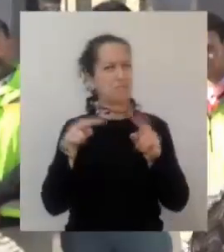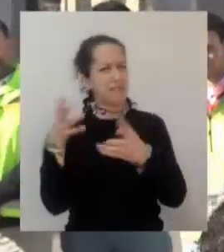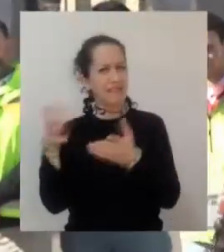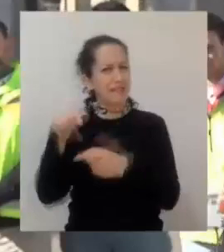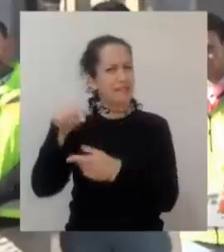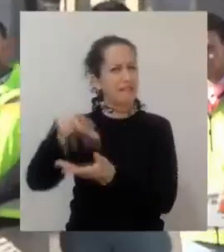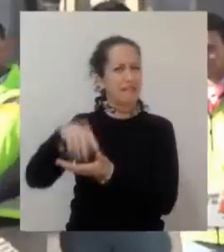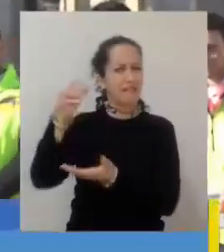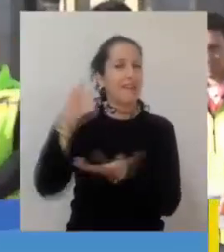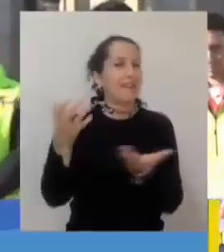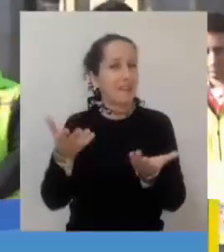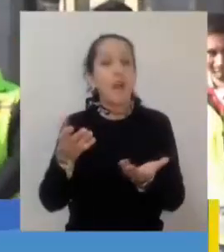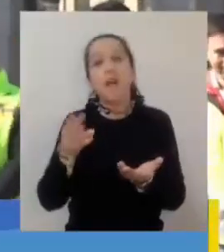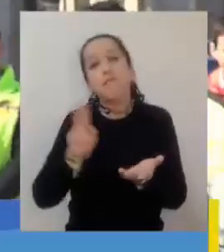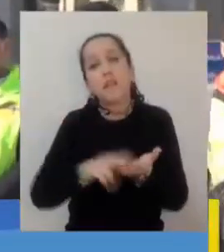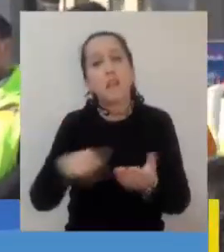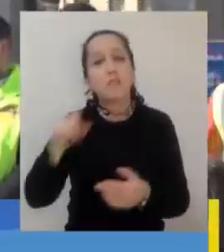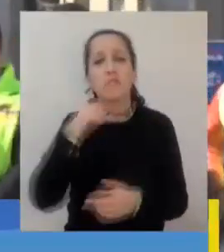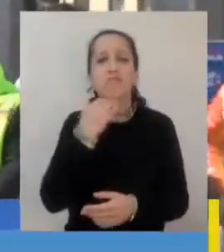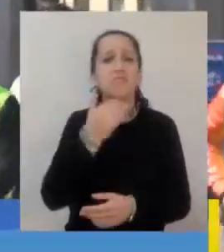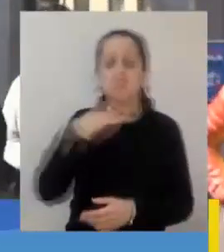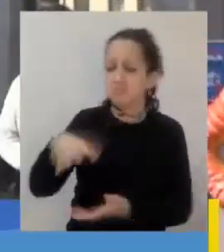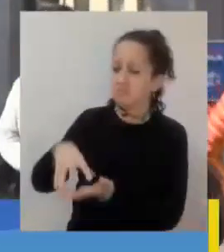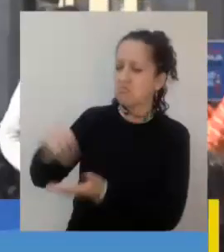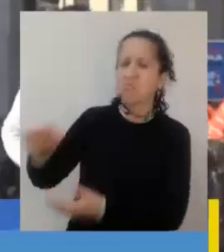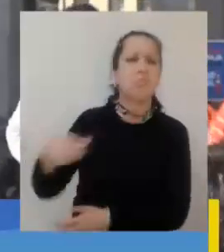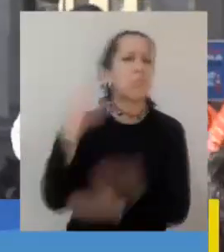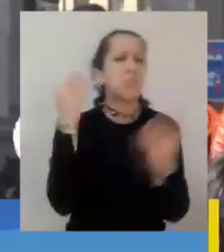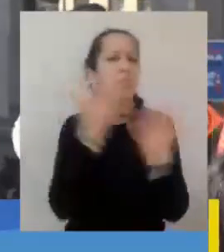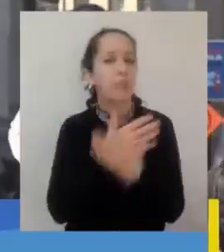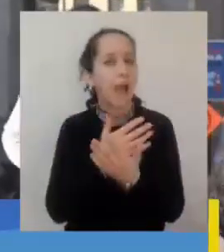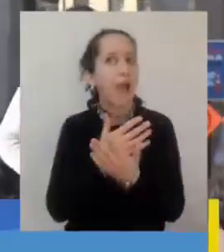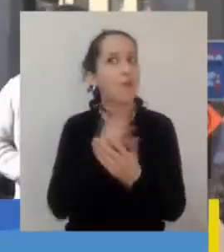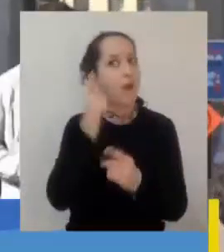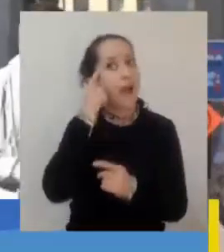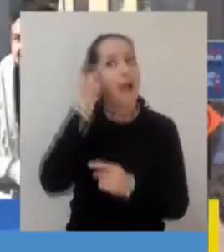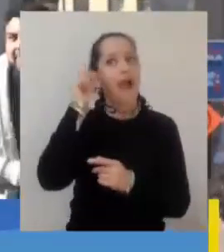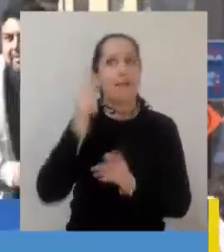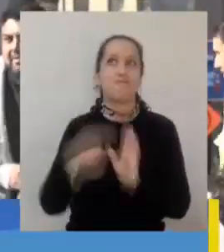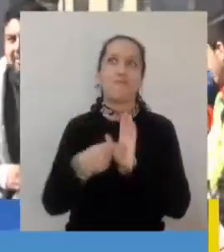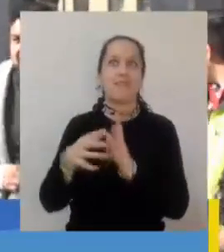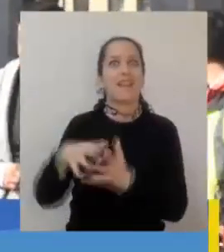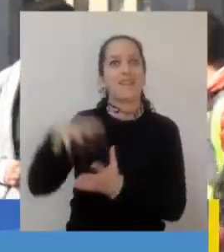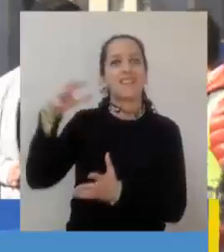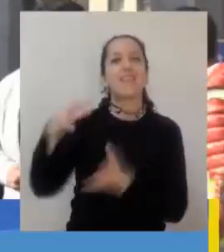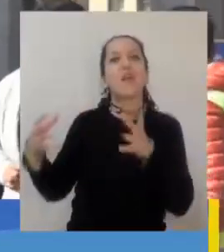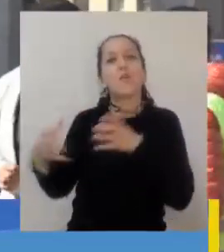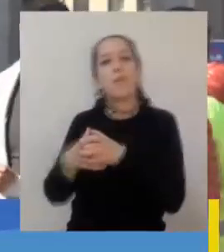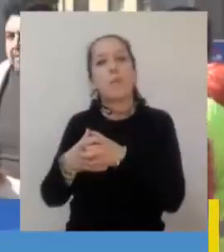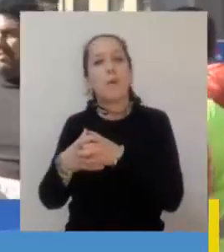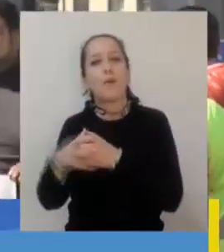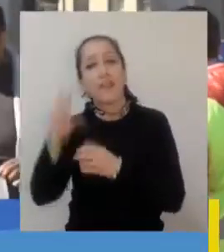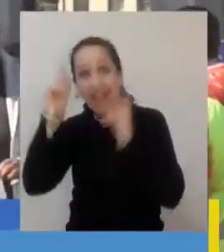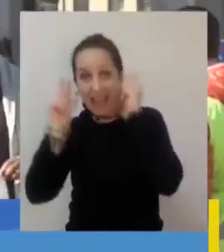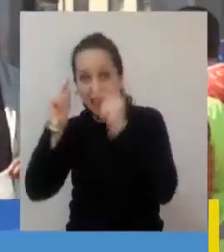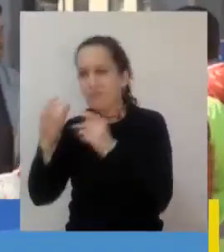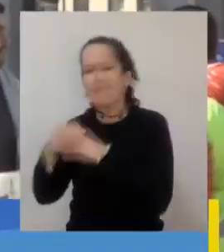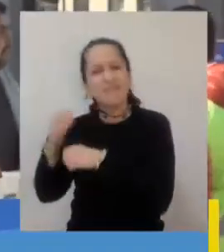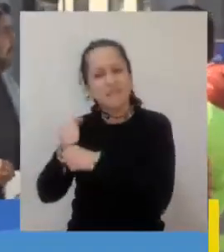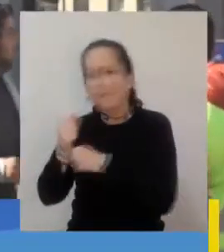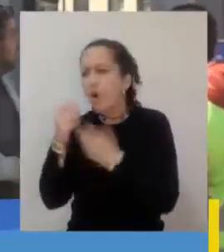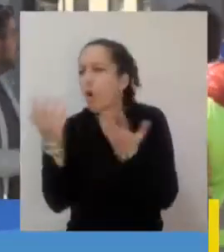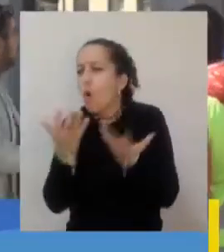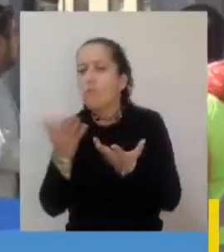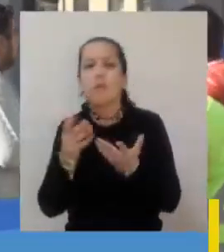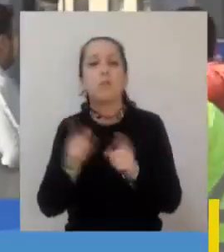las calles y que no le habíamos dado quizás esta caracterización nace con una alianza con BLA un estudio creativo viendo cómo impactar de